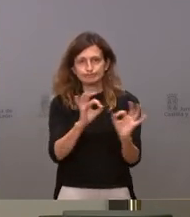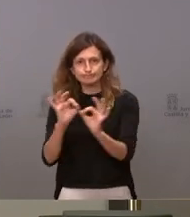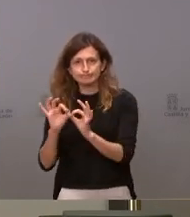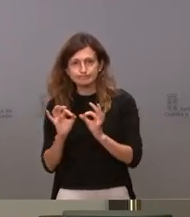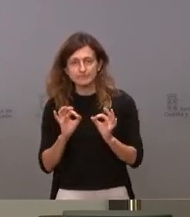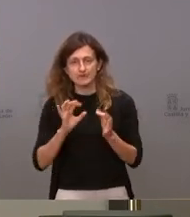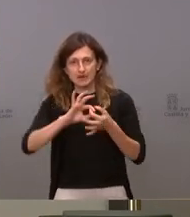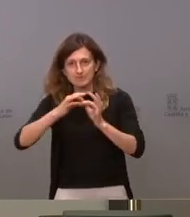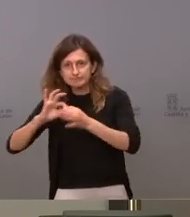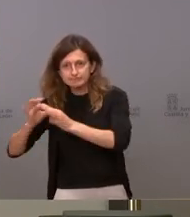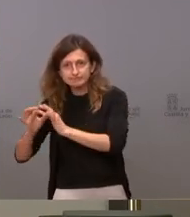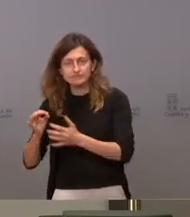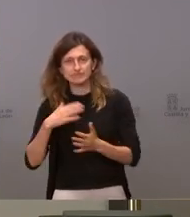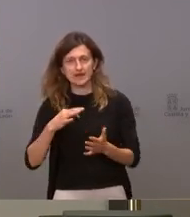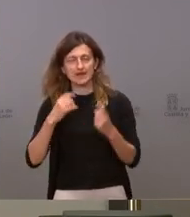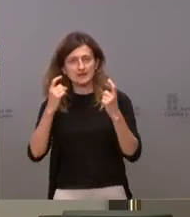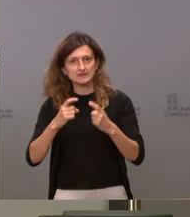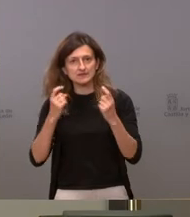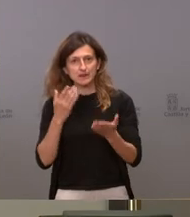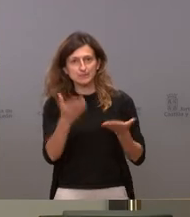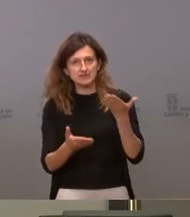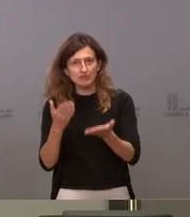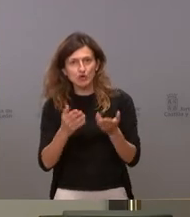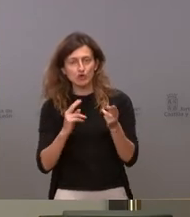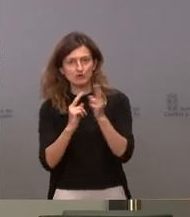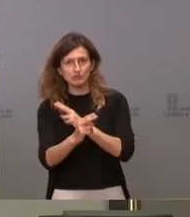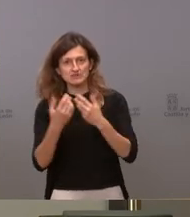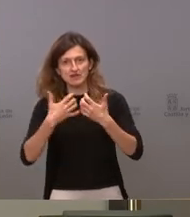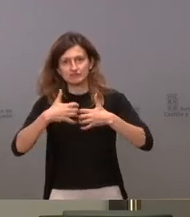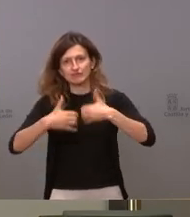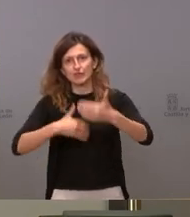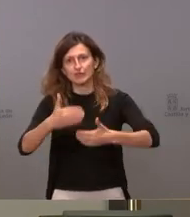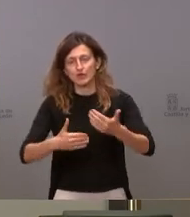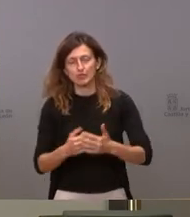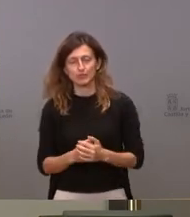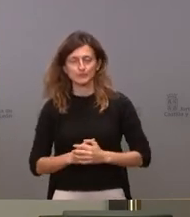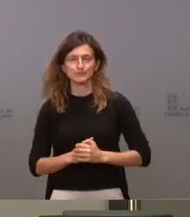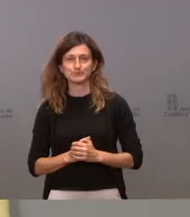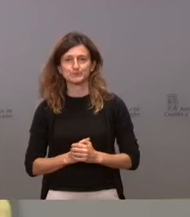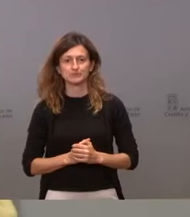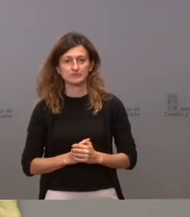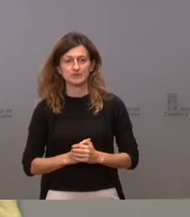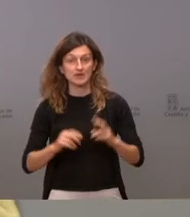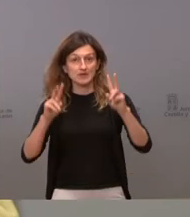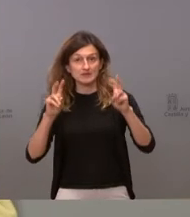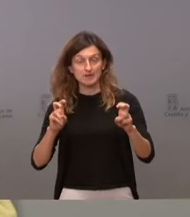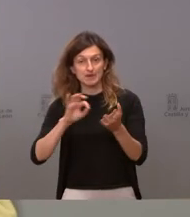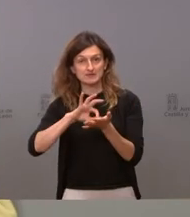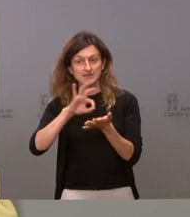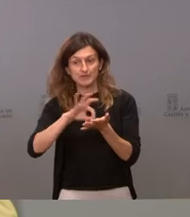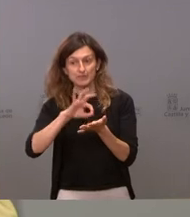entramado para afrontar las peticiones tenerlo ya operativo? bien respecto a los servicios